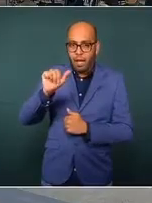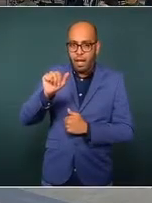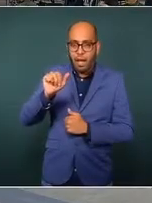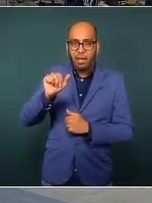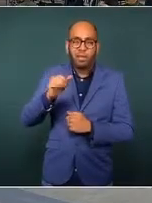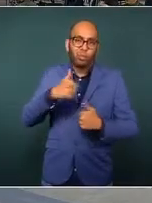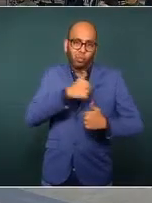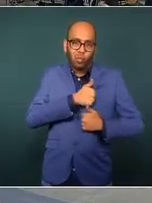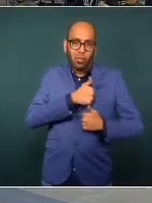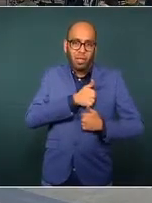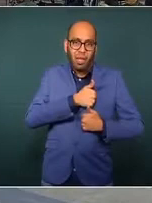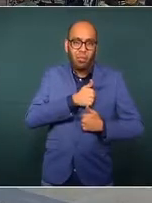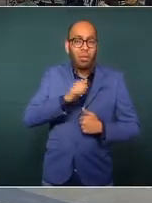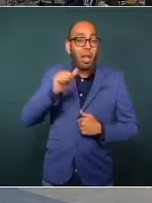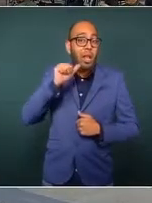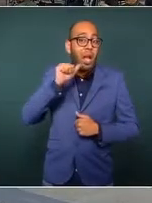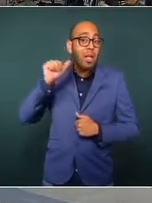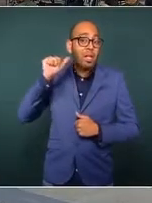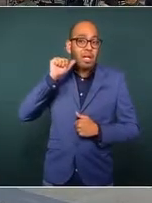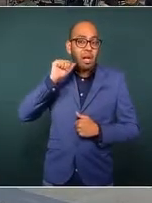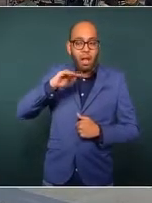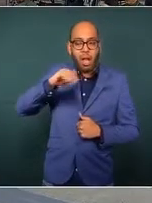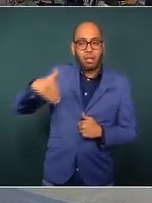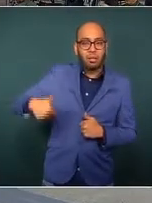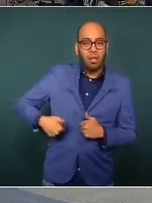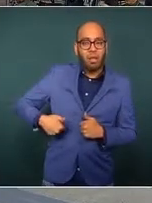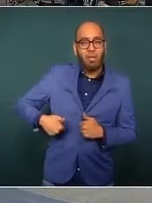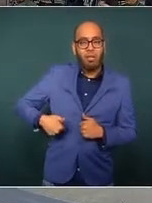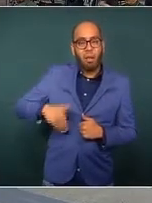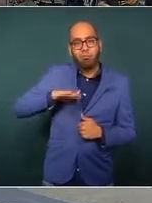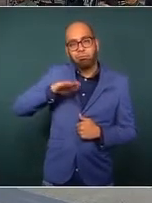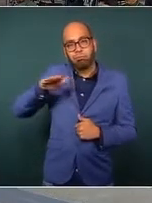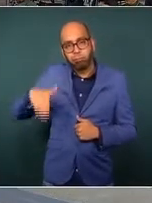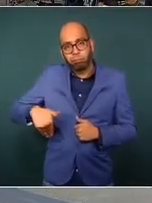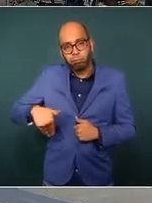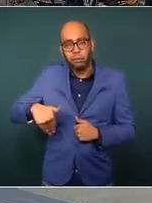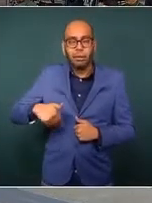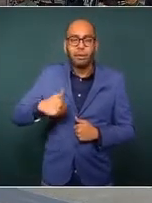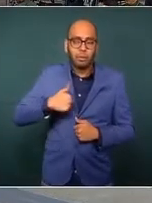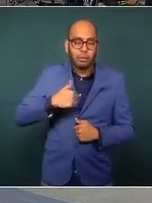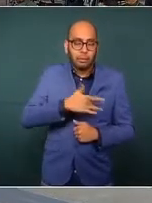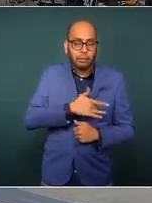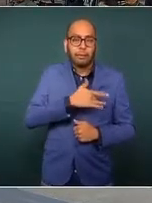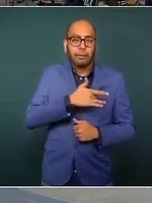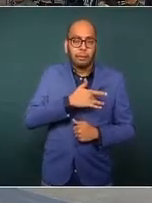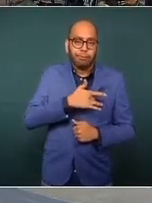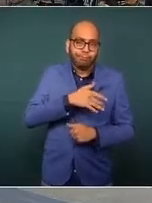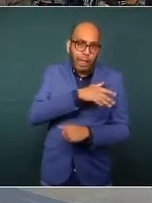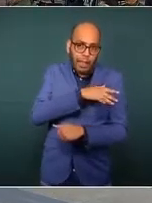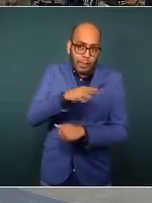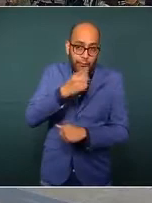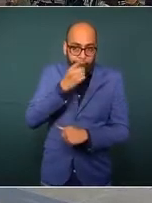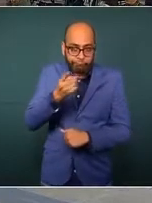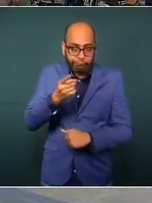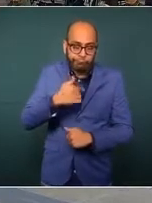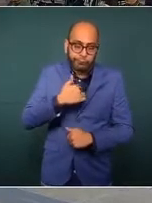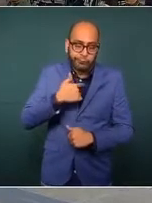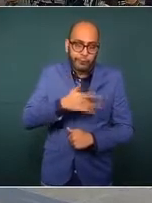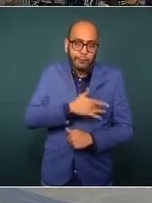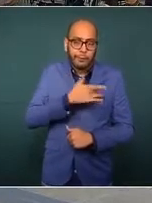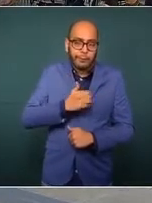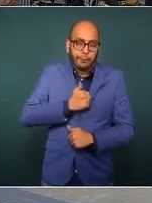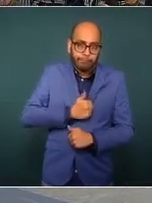vida en un accidente ayer mi general mi más sentido pésame a la institución